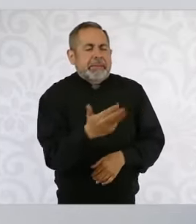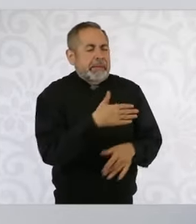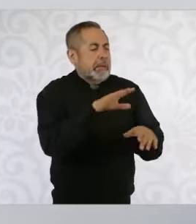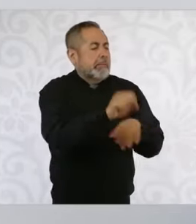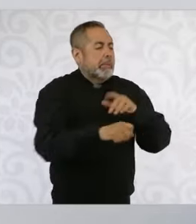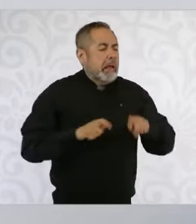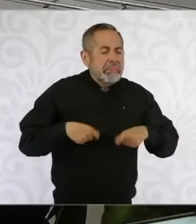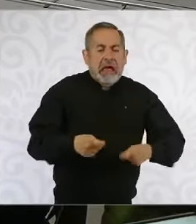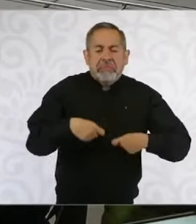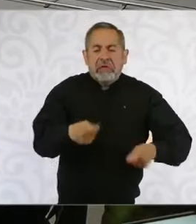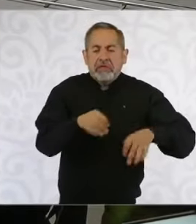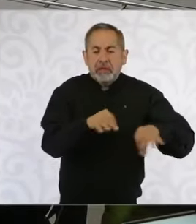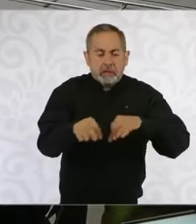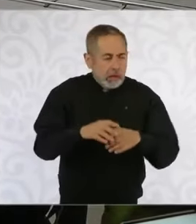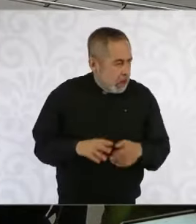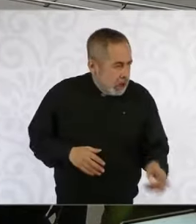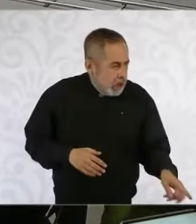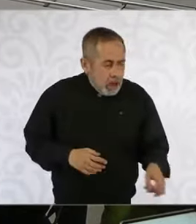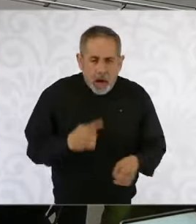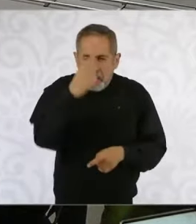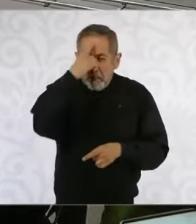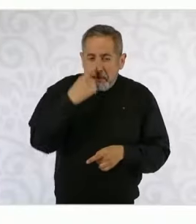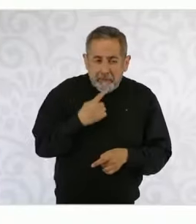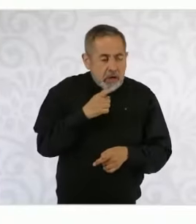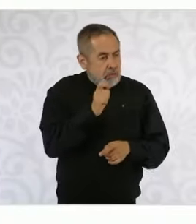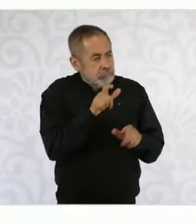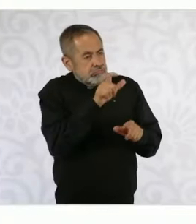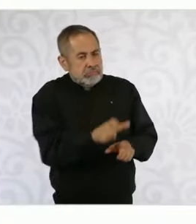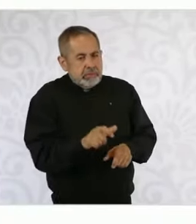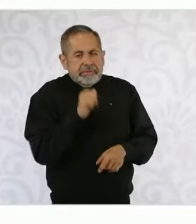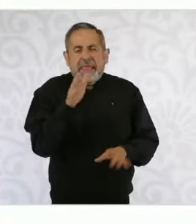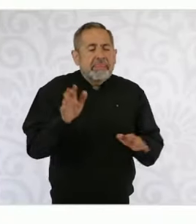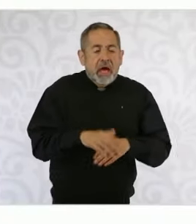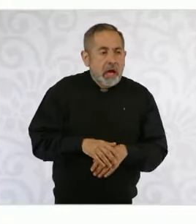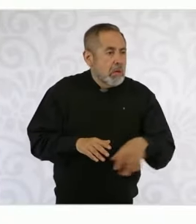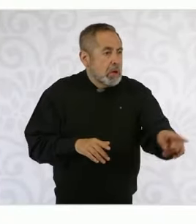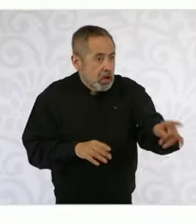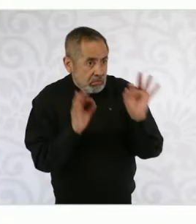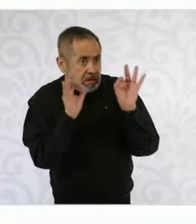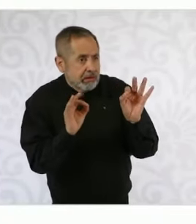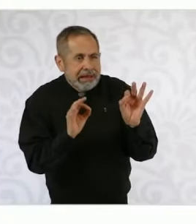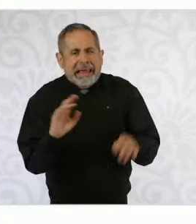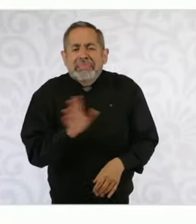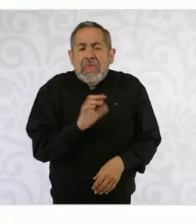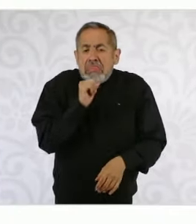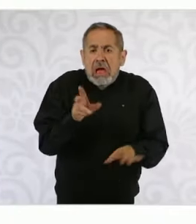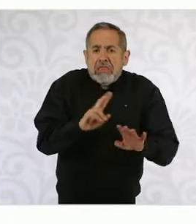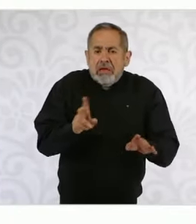Adecuación de los requisitos de los perfiles de puesto para incorporar al INAI a personas que no cumplían con los mismos.